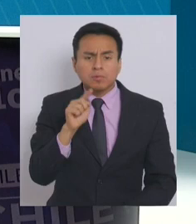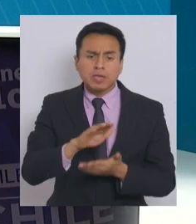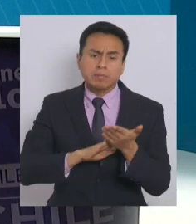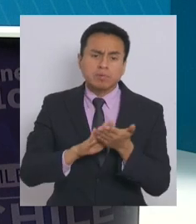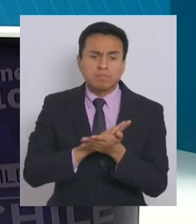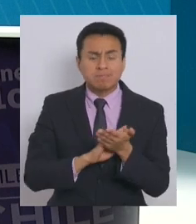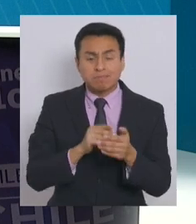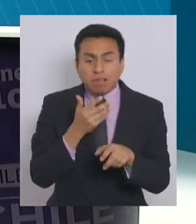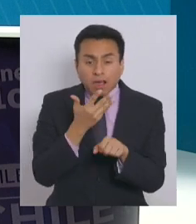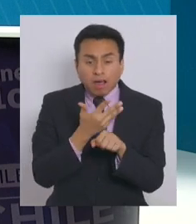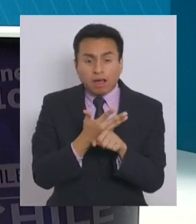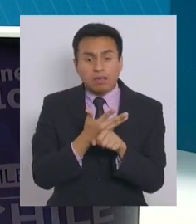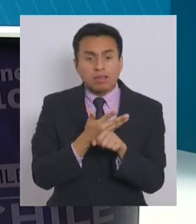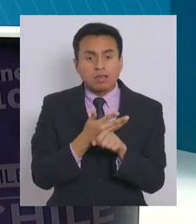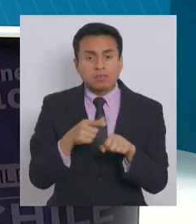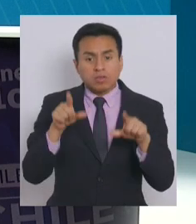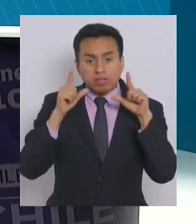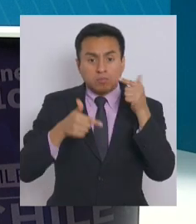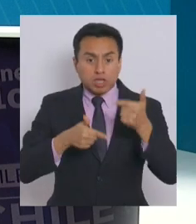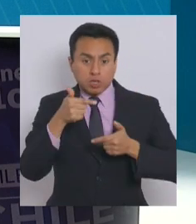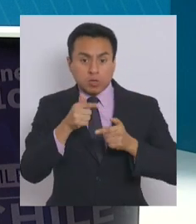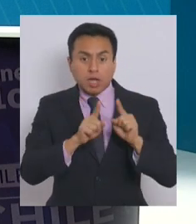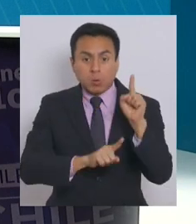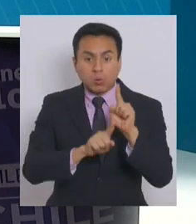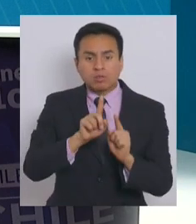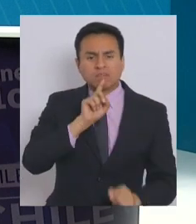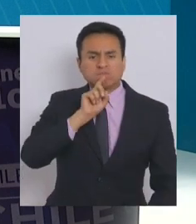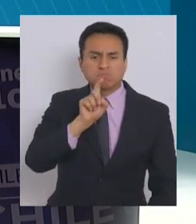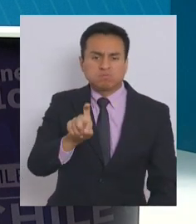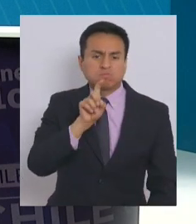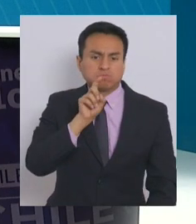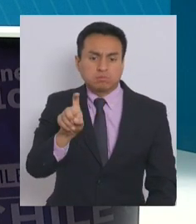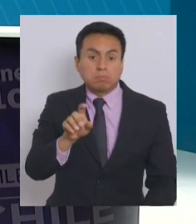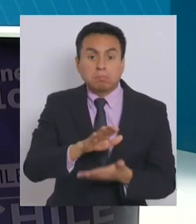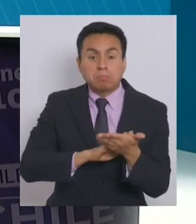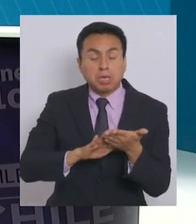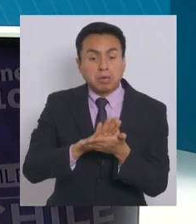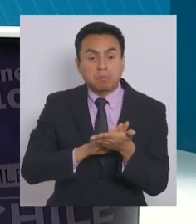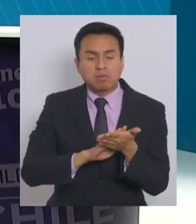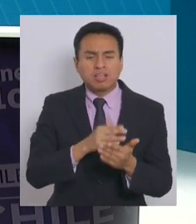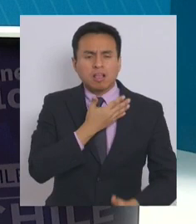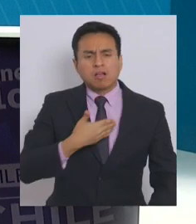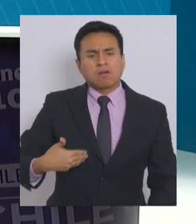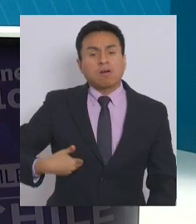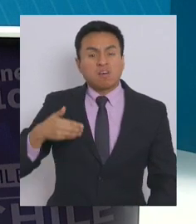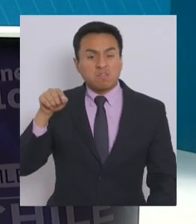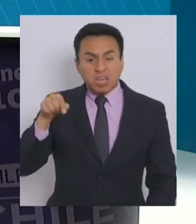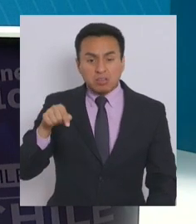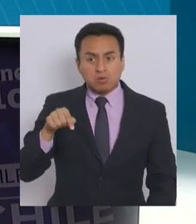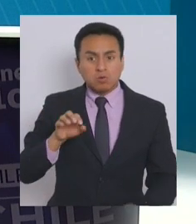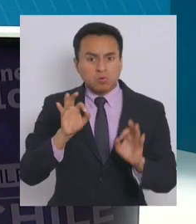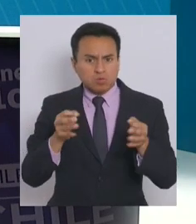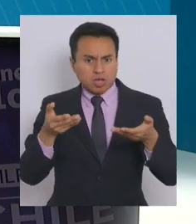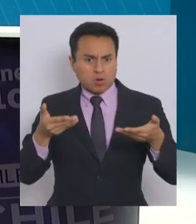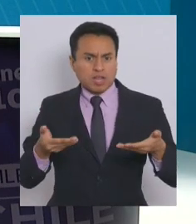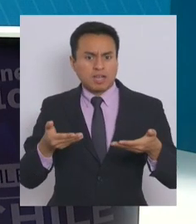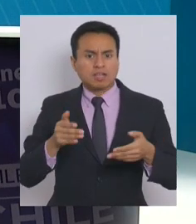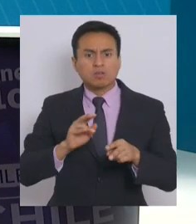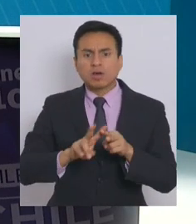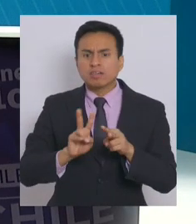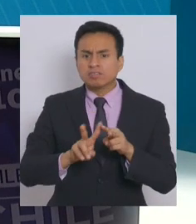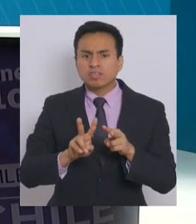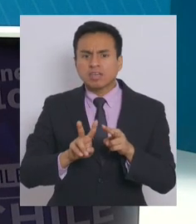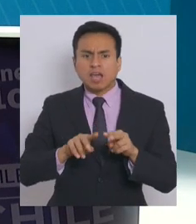algunos actores políticos que han criticado, por ejemplo, han dicho que el gobierno en esta ocasión no fue